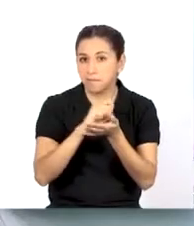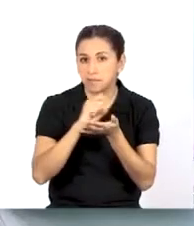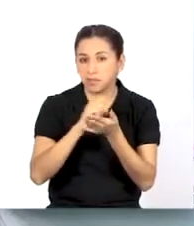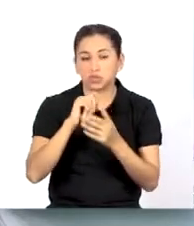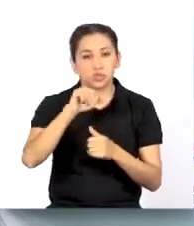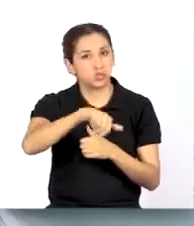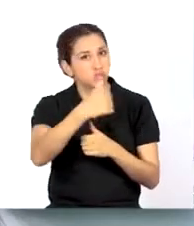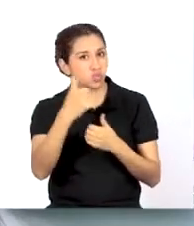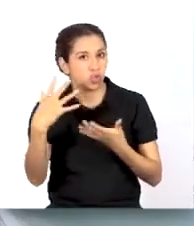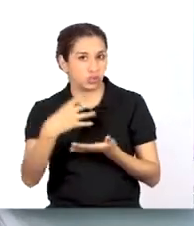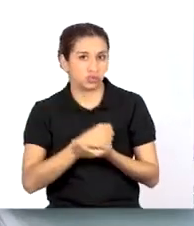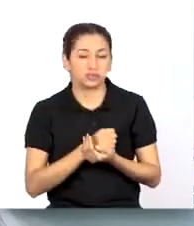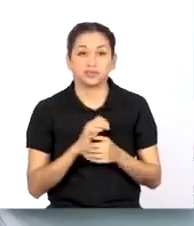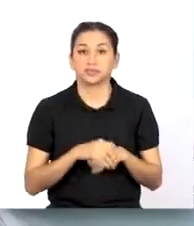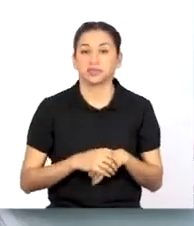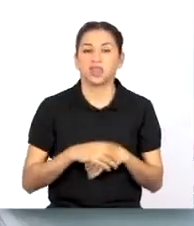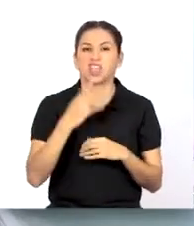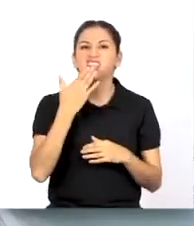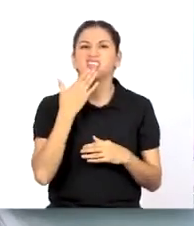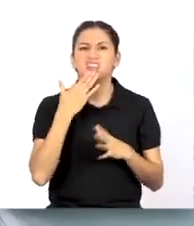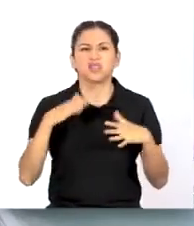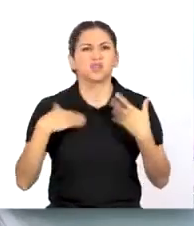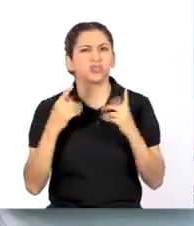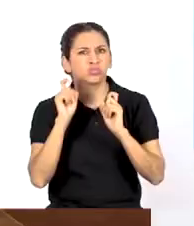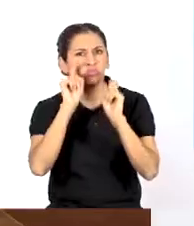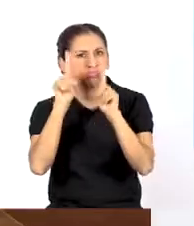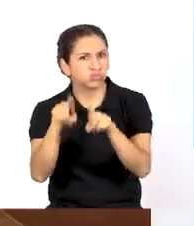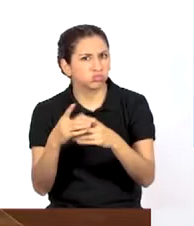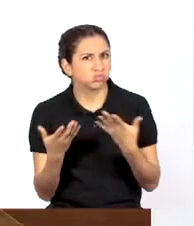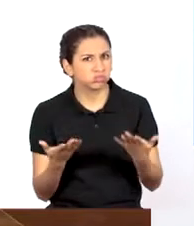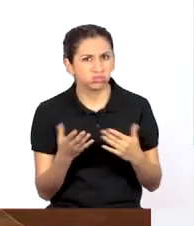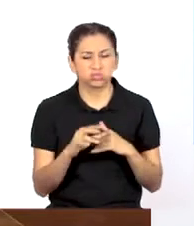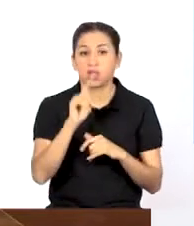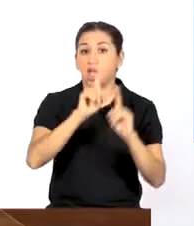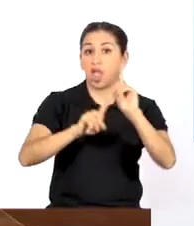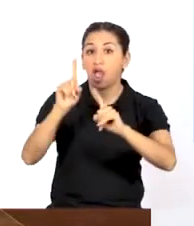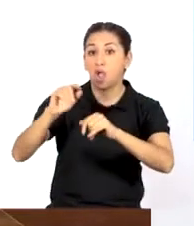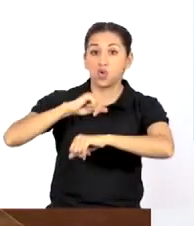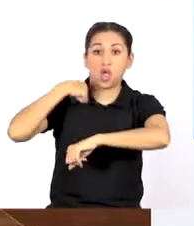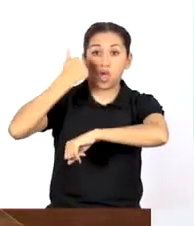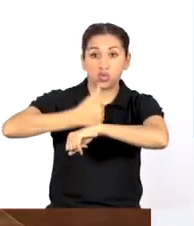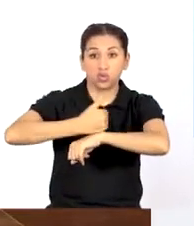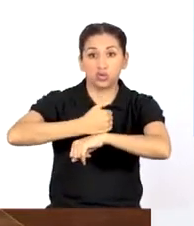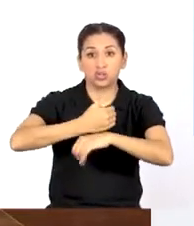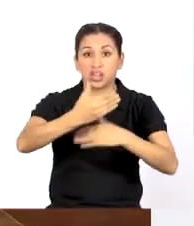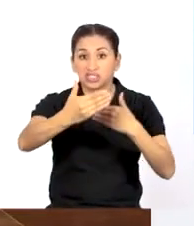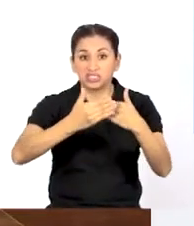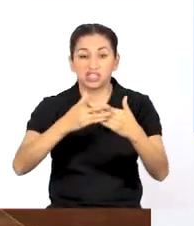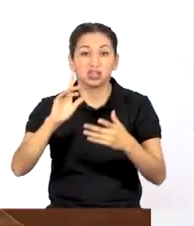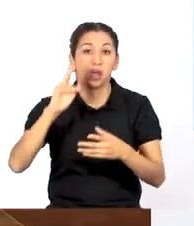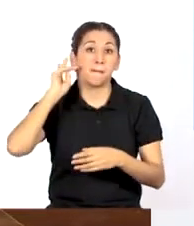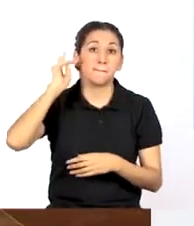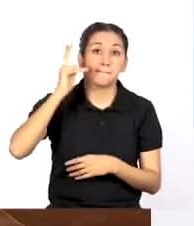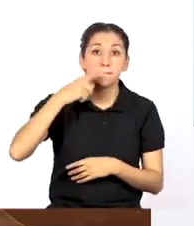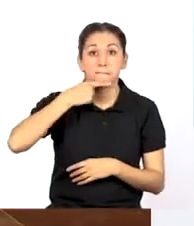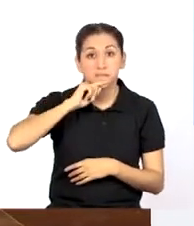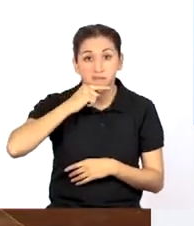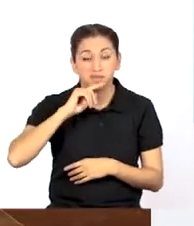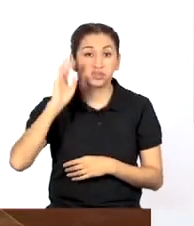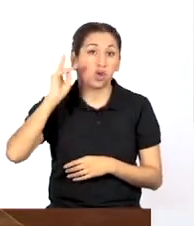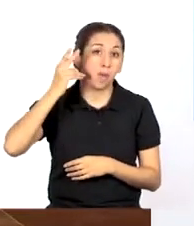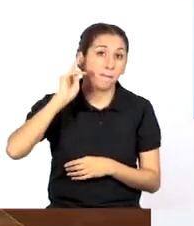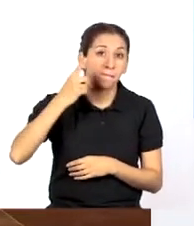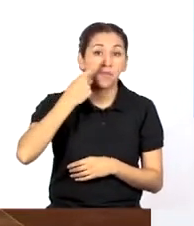¡Genial! ¿A quiénes podríamos consultarle? Quizá alguna autoridad cercana como un profesor o una